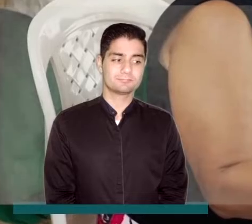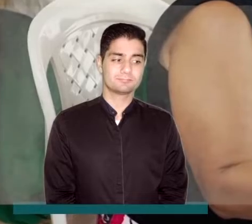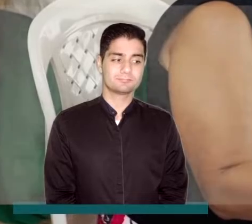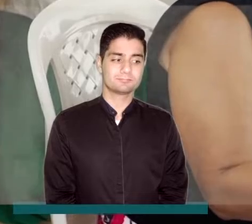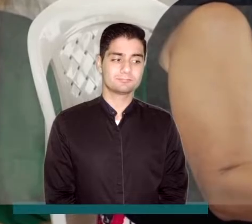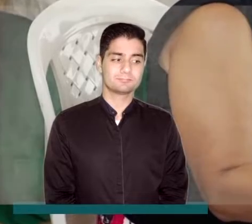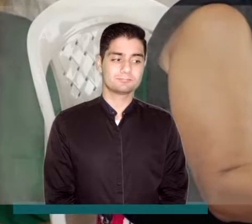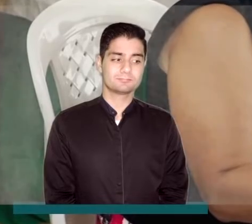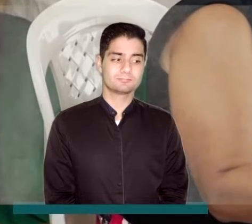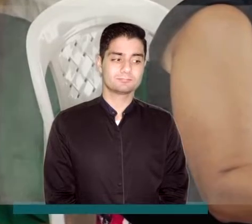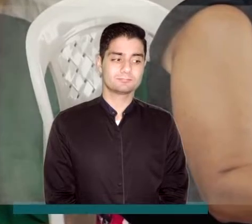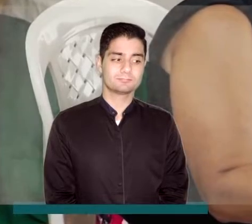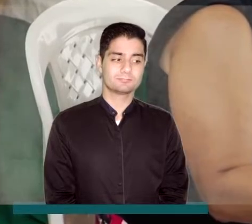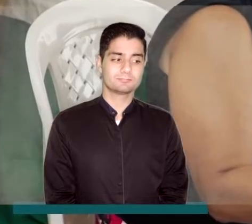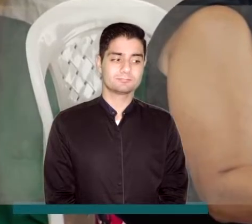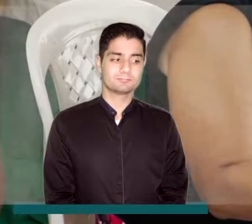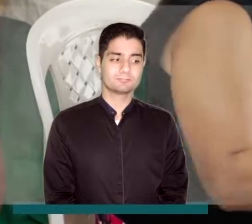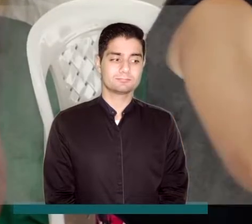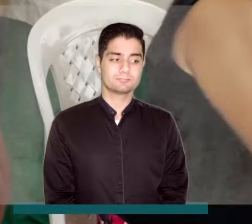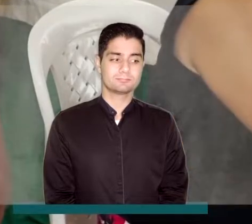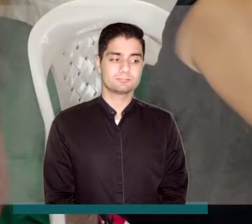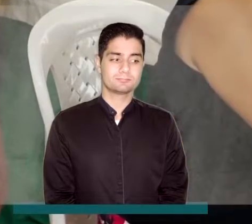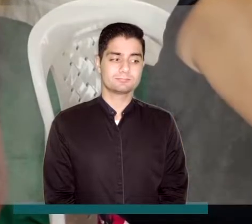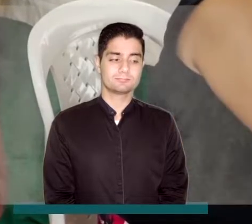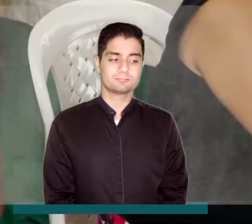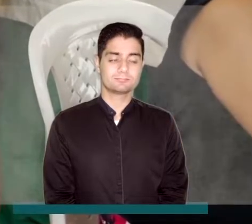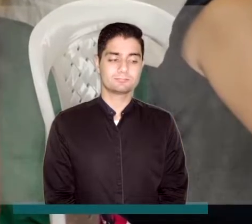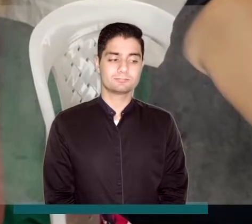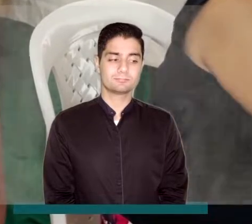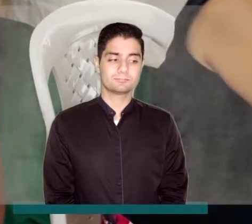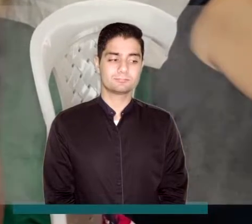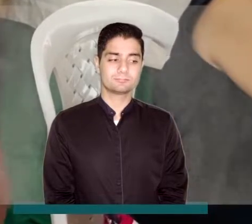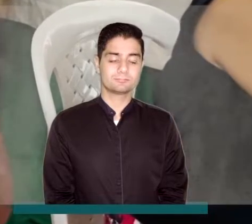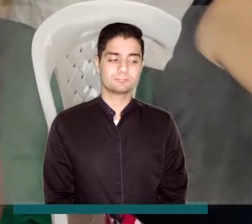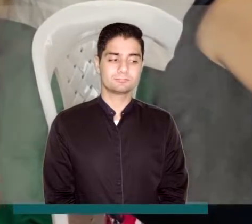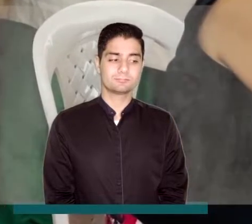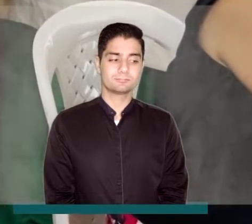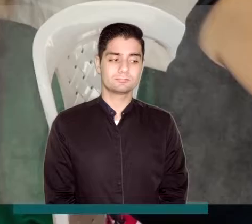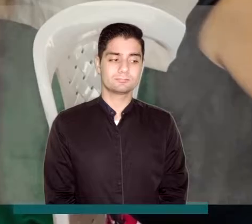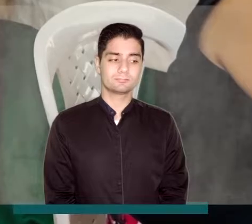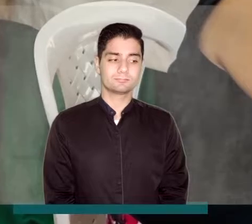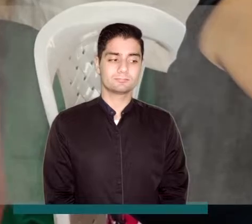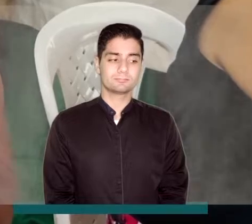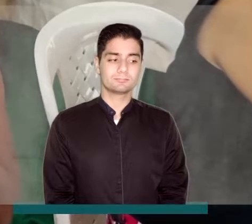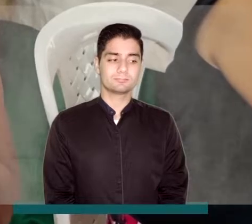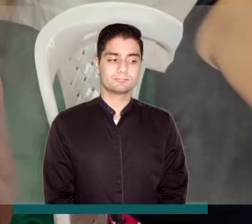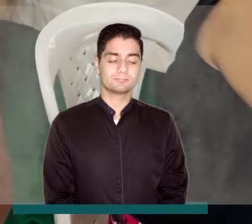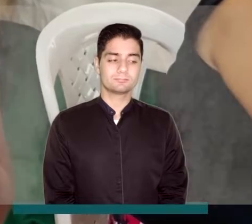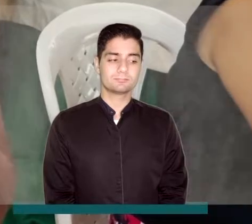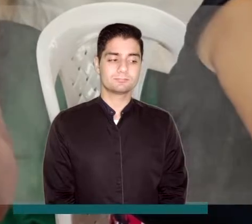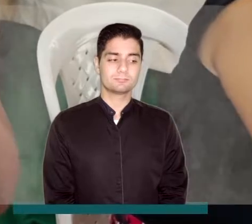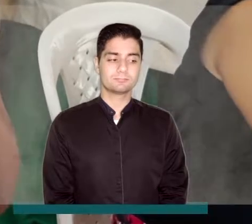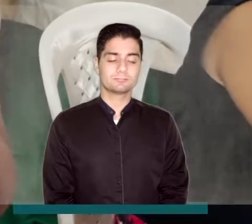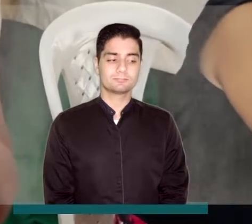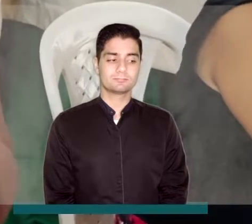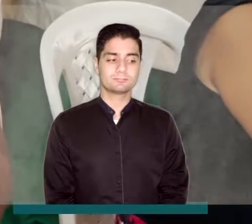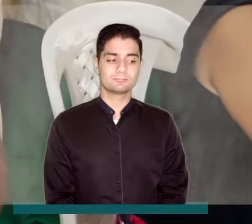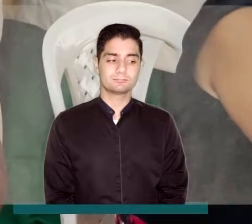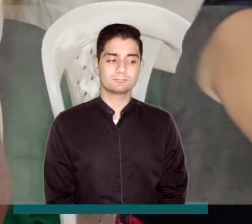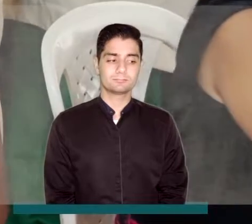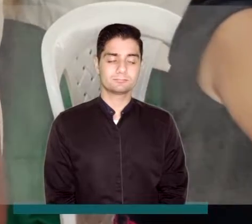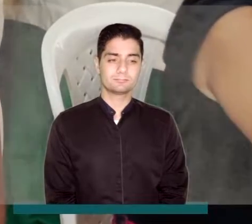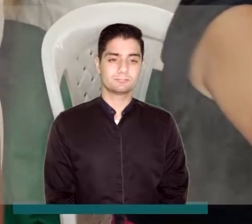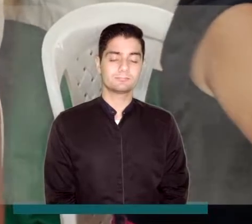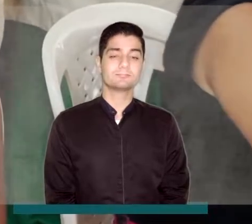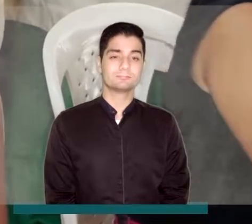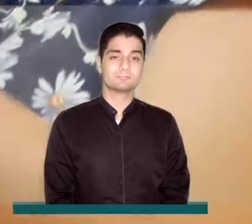casa porque nadie me daba trabajo, estaba allí muy aburrida, la situación era muy difícil, para los sordos es muy difícil el trabajar, entonces